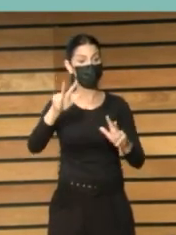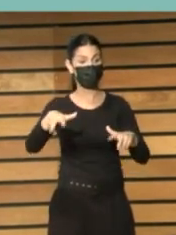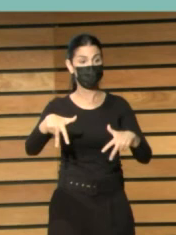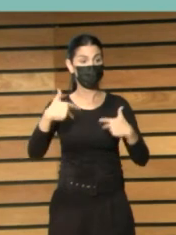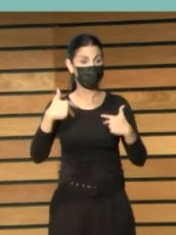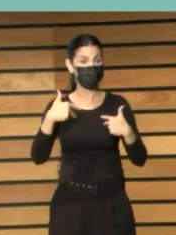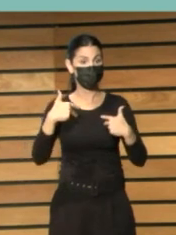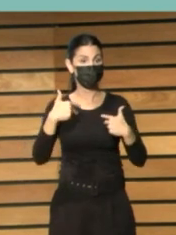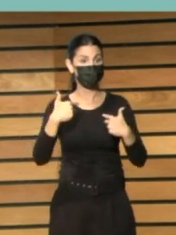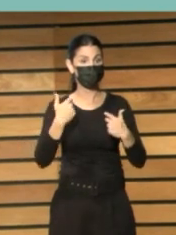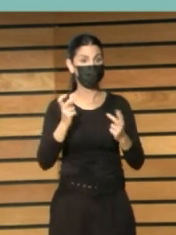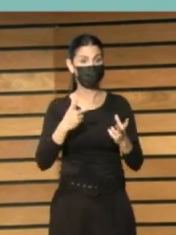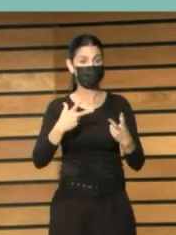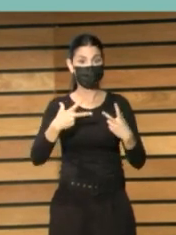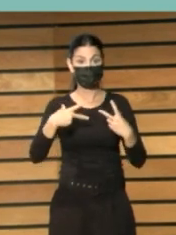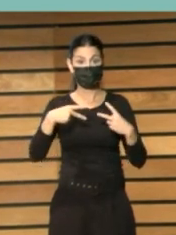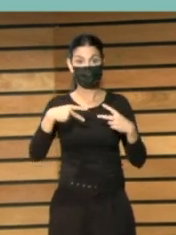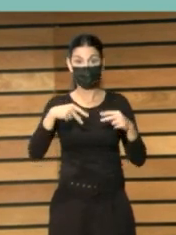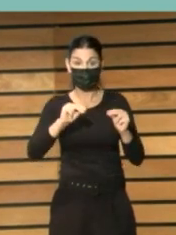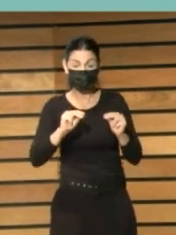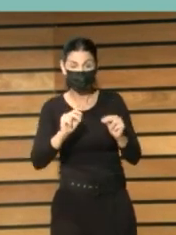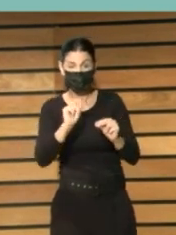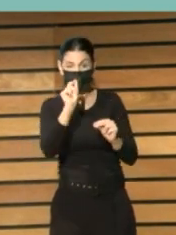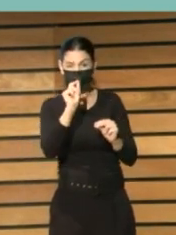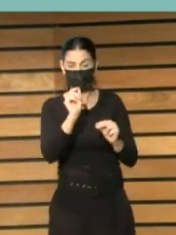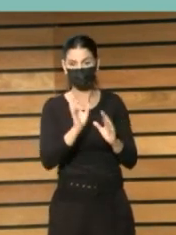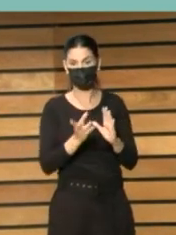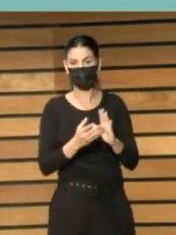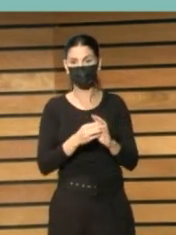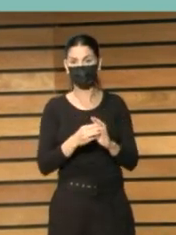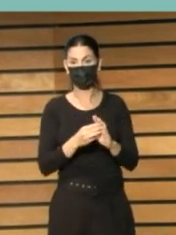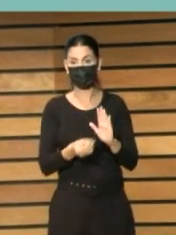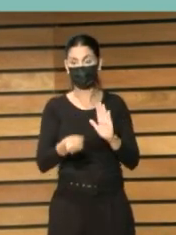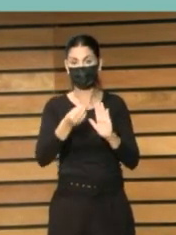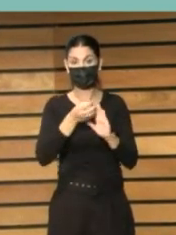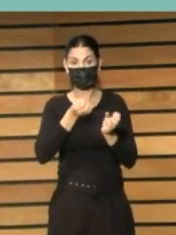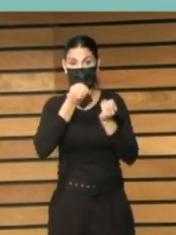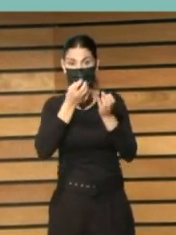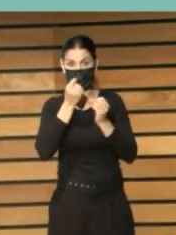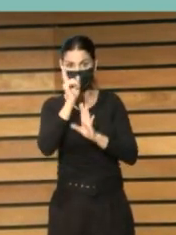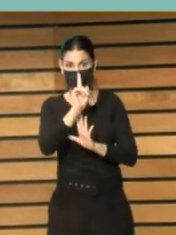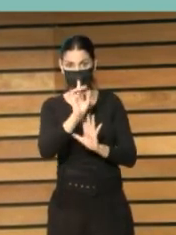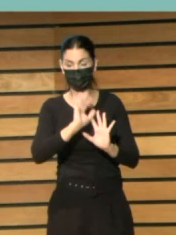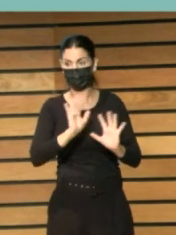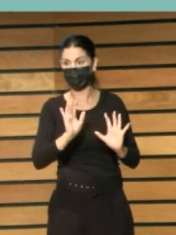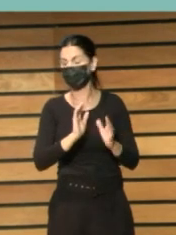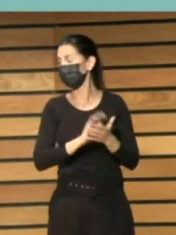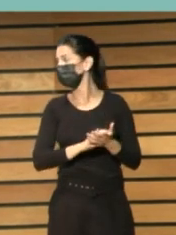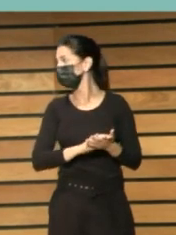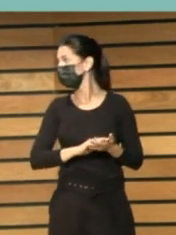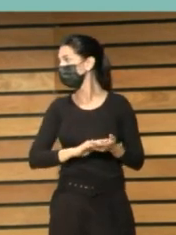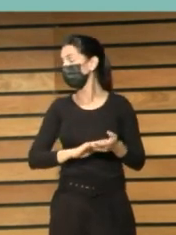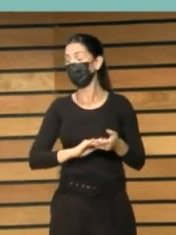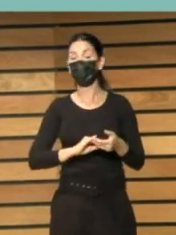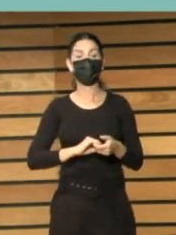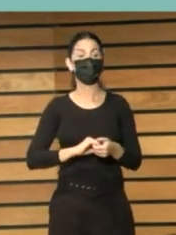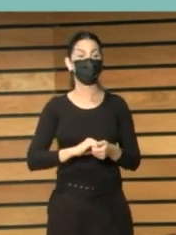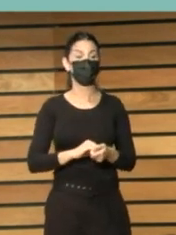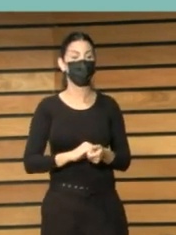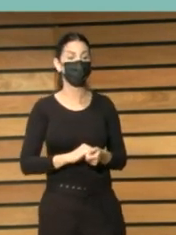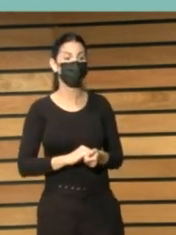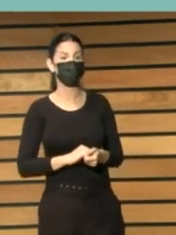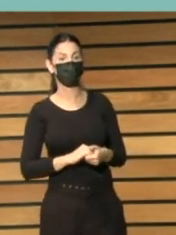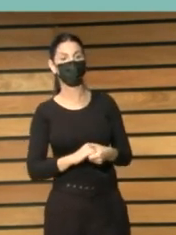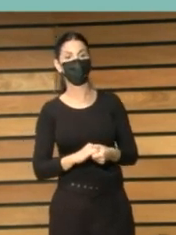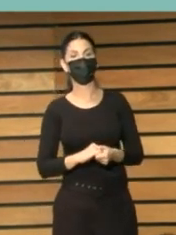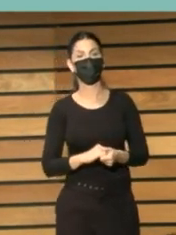una pequeña licencia que yo como anfitrión pues tengo el lujo de darme y es para